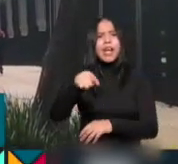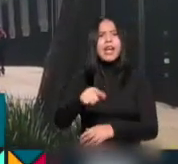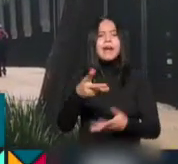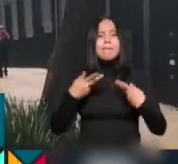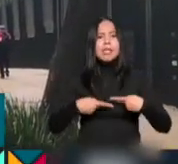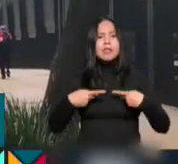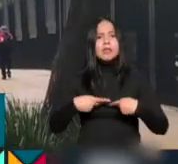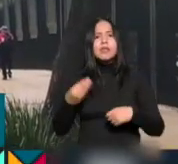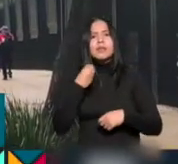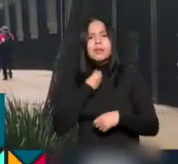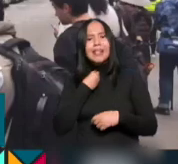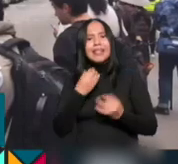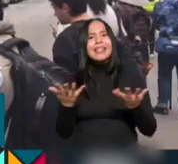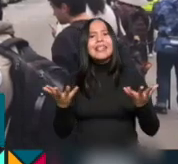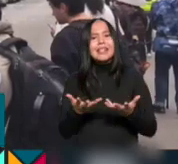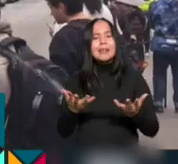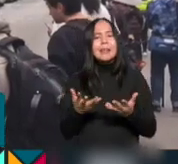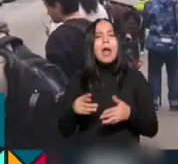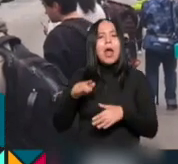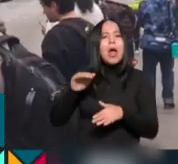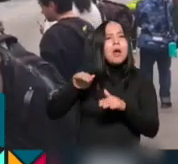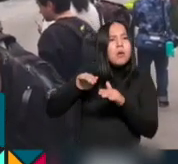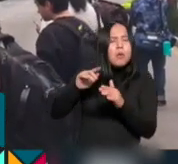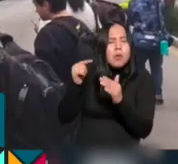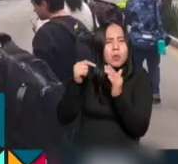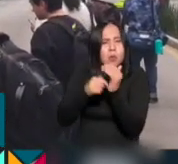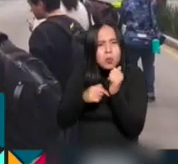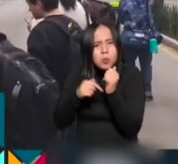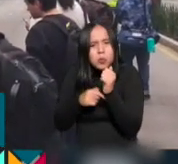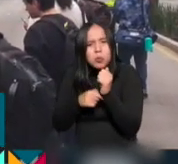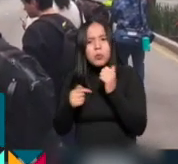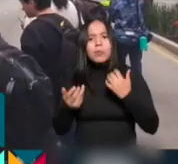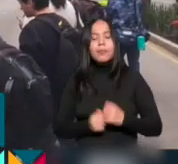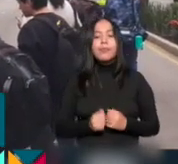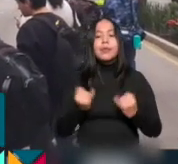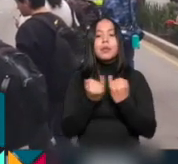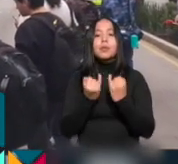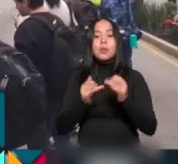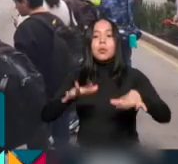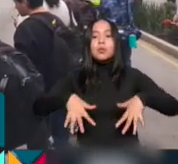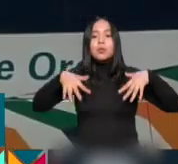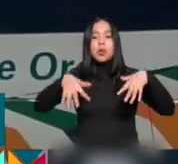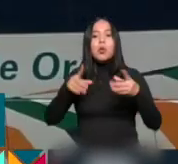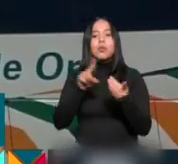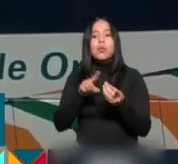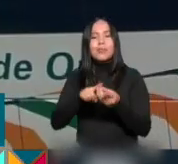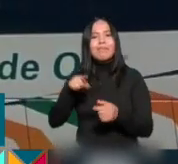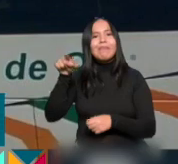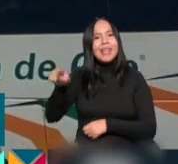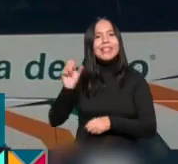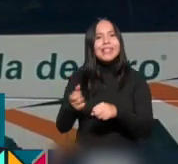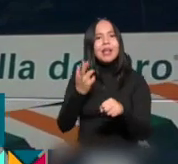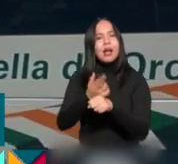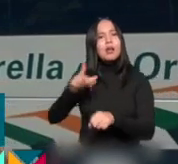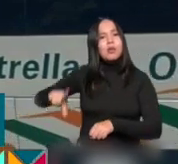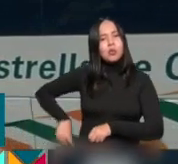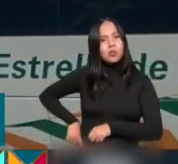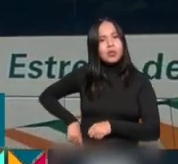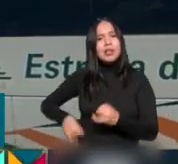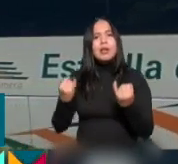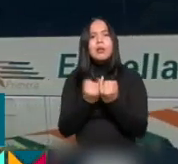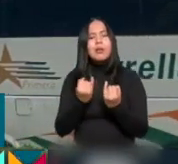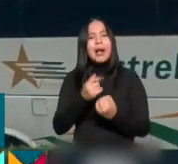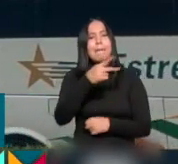legisladores tuvieron que resguardarse en sus oficinas. También las protestas se concentraron en otros puntos clave, como la Secretaría de Gobernación y